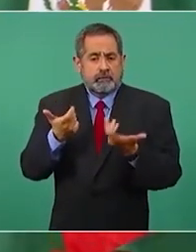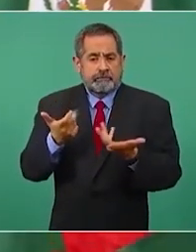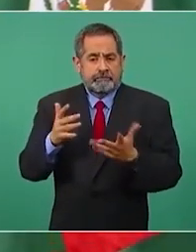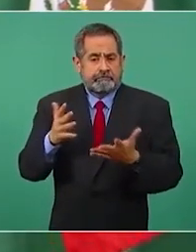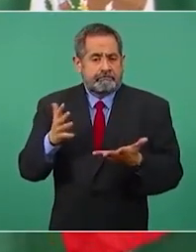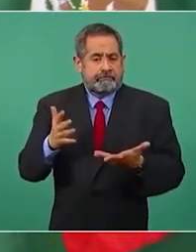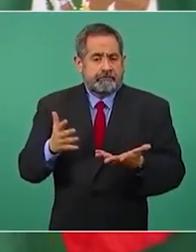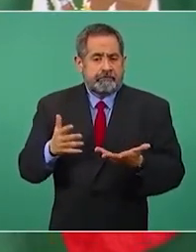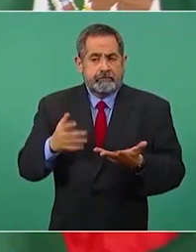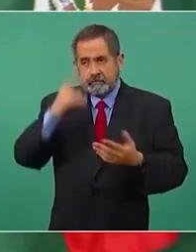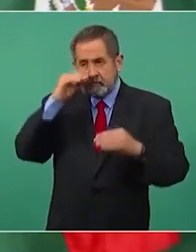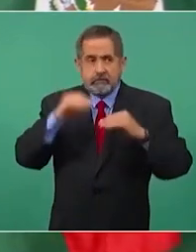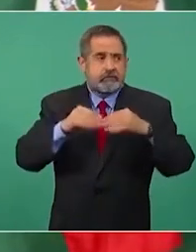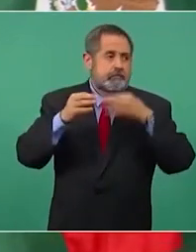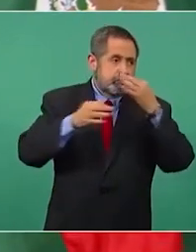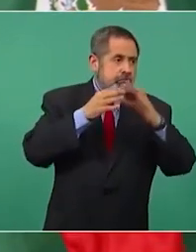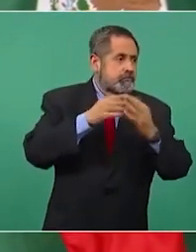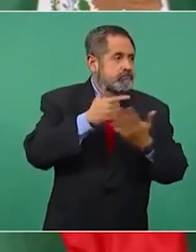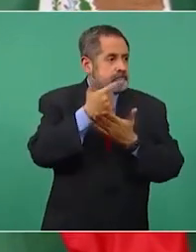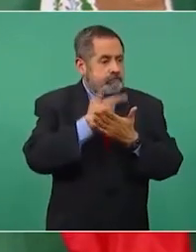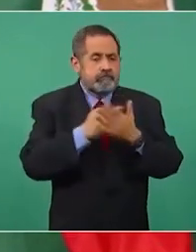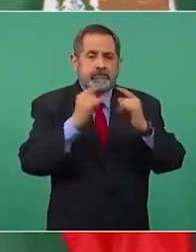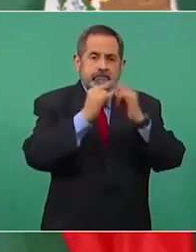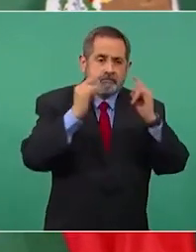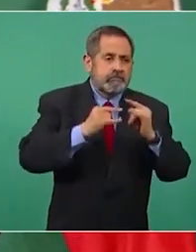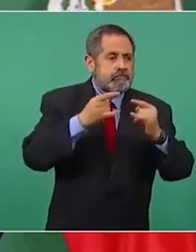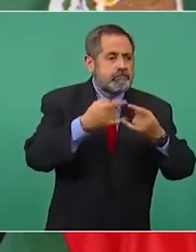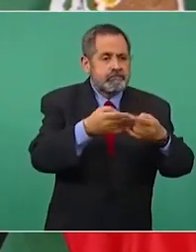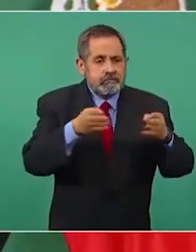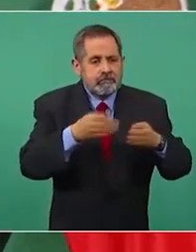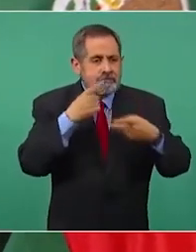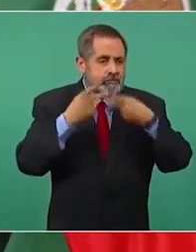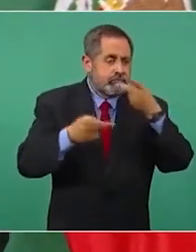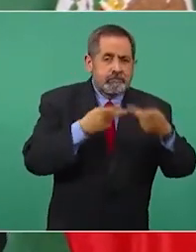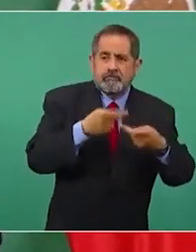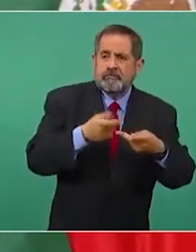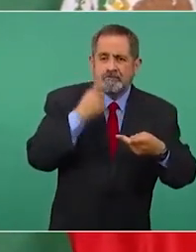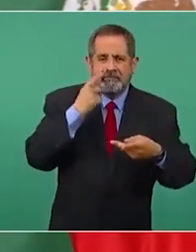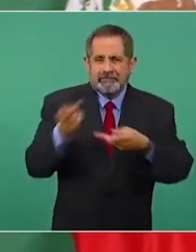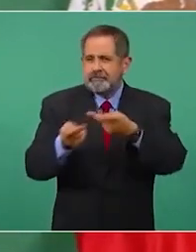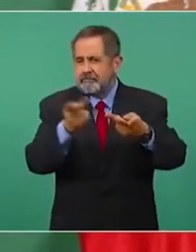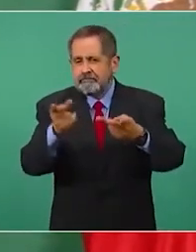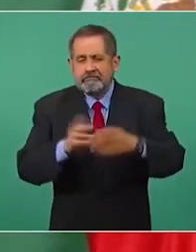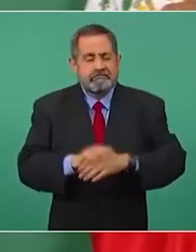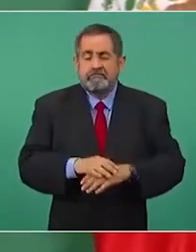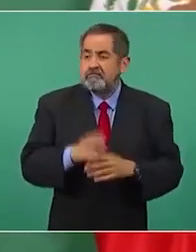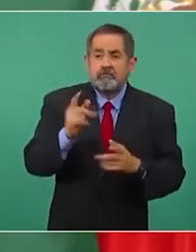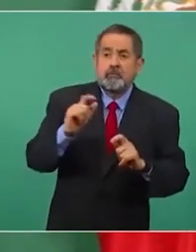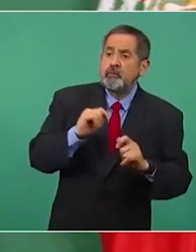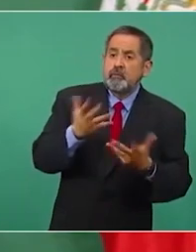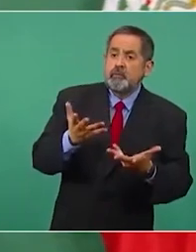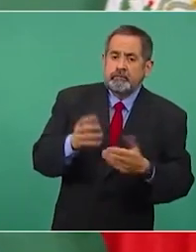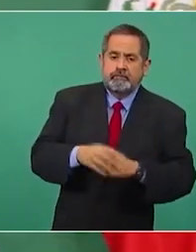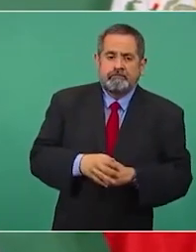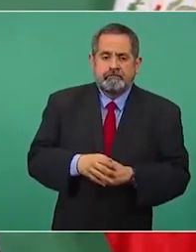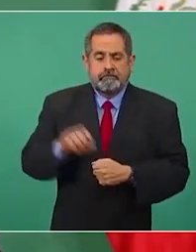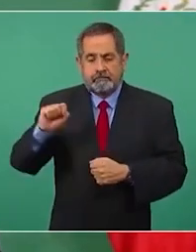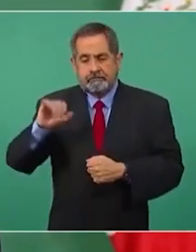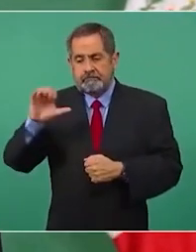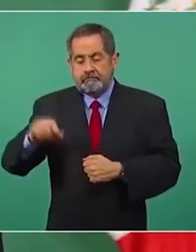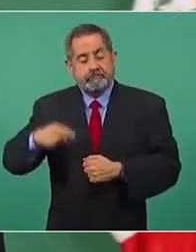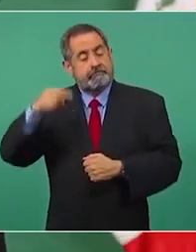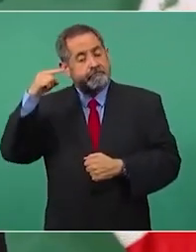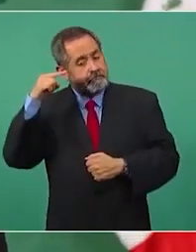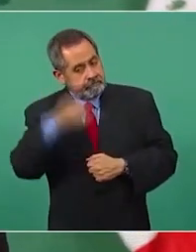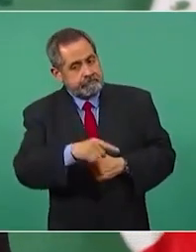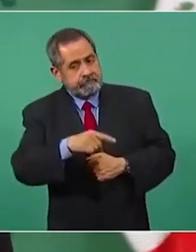para hacer la consulta y la corte resolvió de que tiene